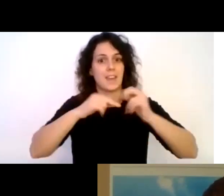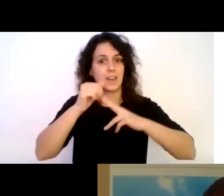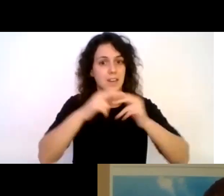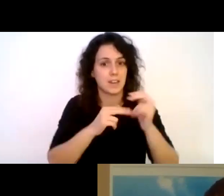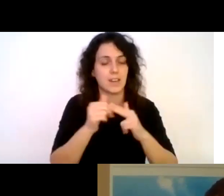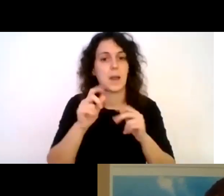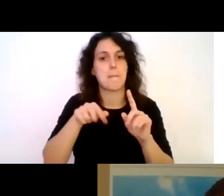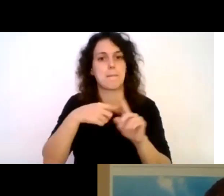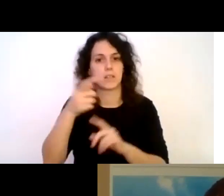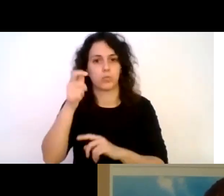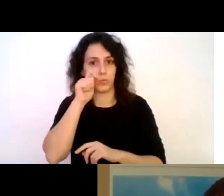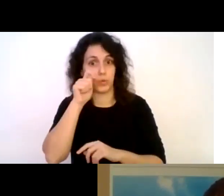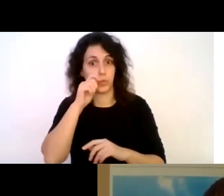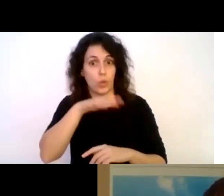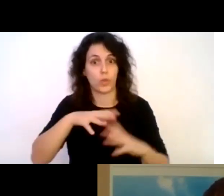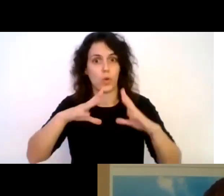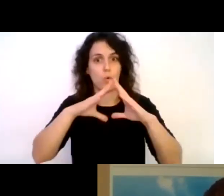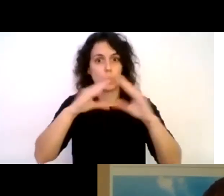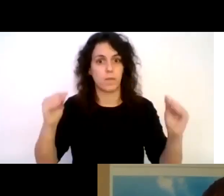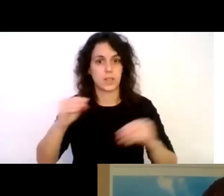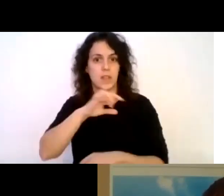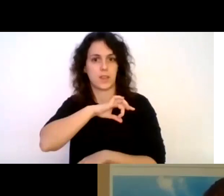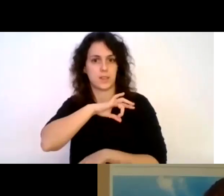ecoturismo en la Universidad de San Sebastián en Chile.